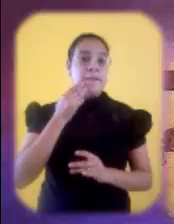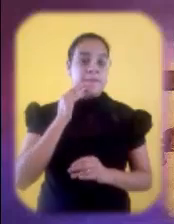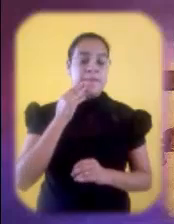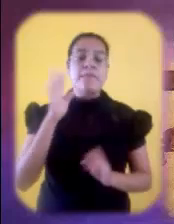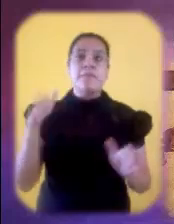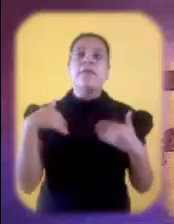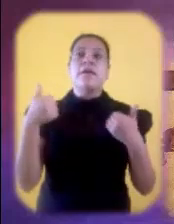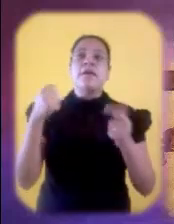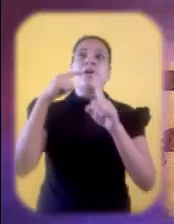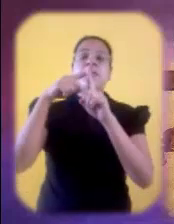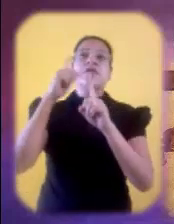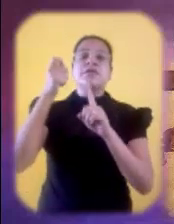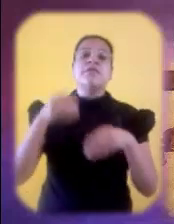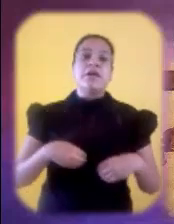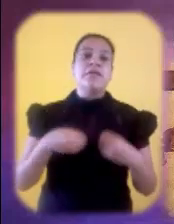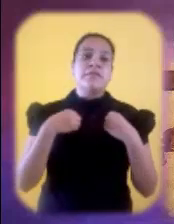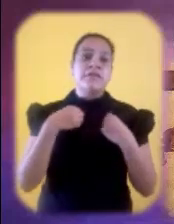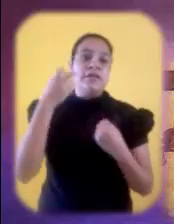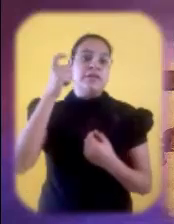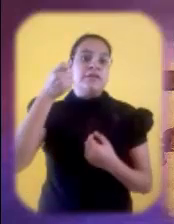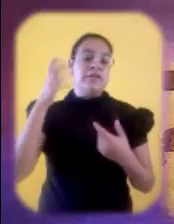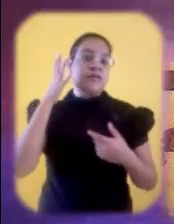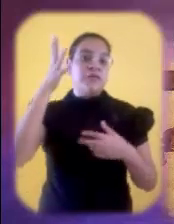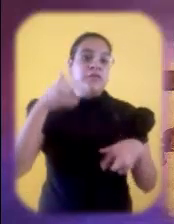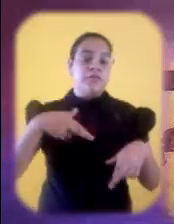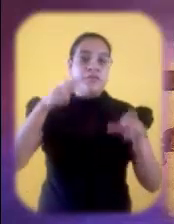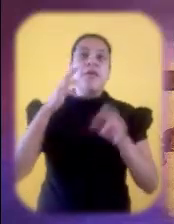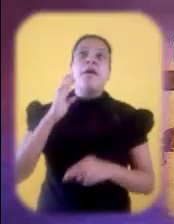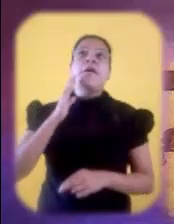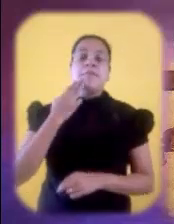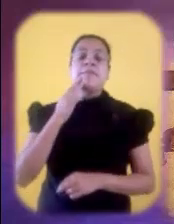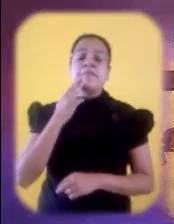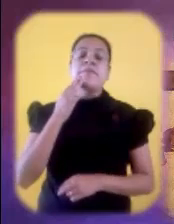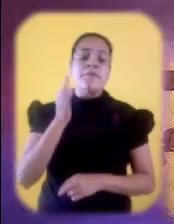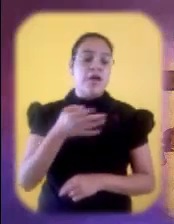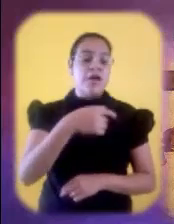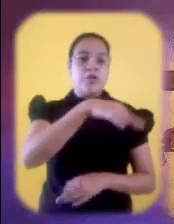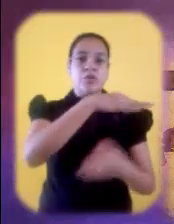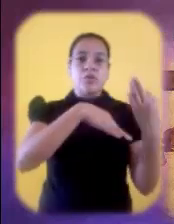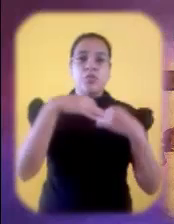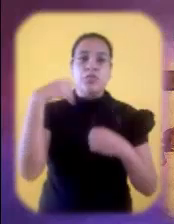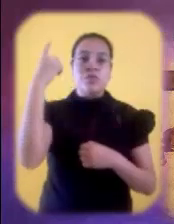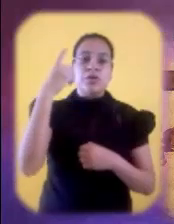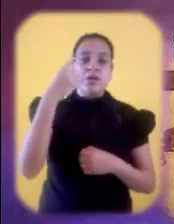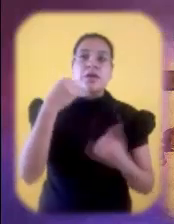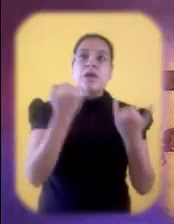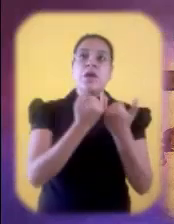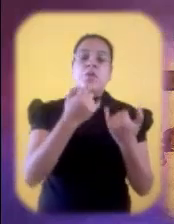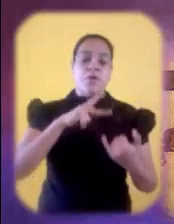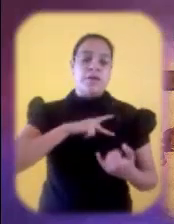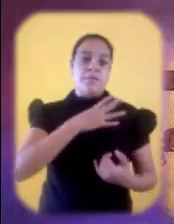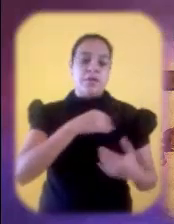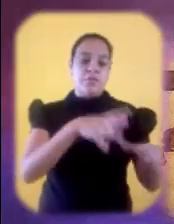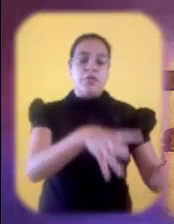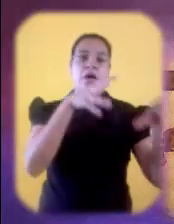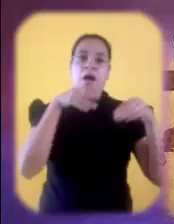María ha entendido que la cruz da vida y es el camino de la resurrección. María asume a cada discípulo